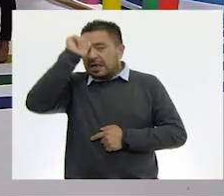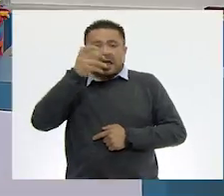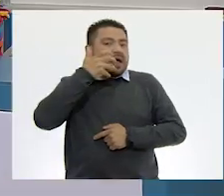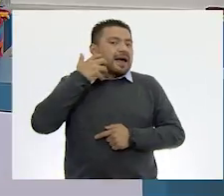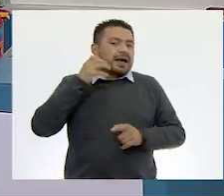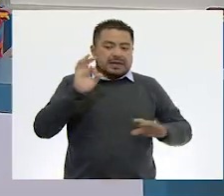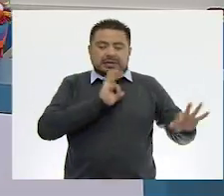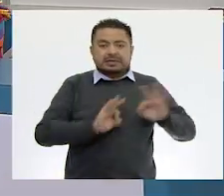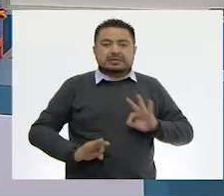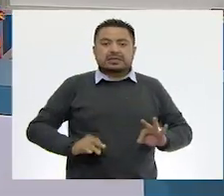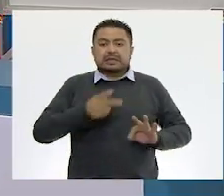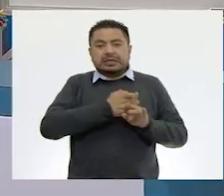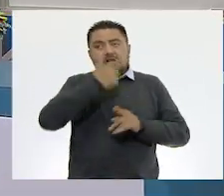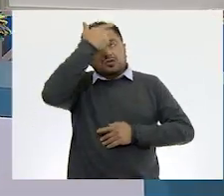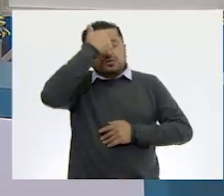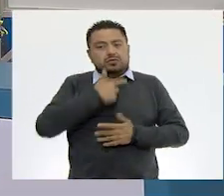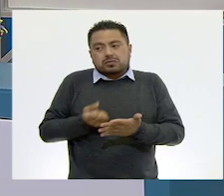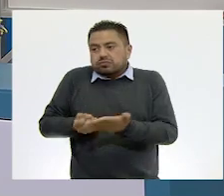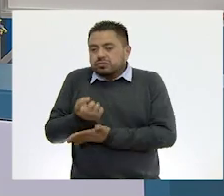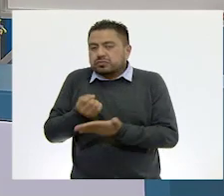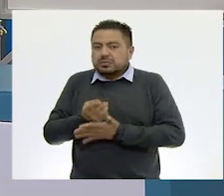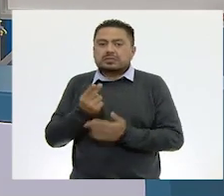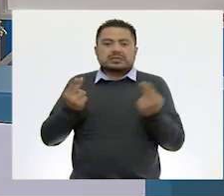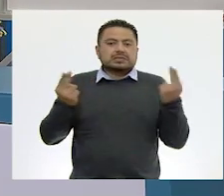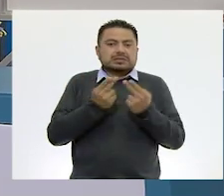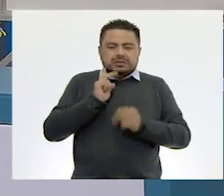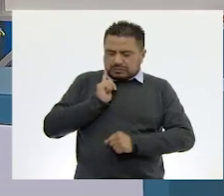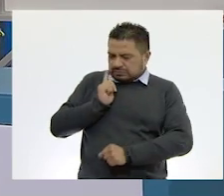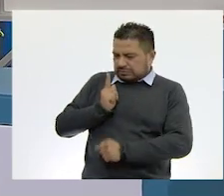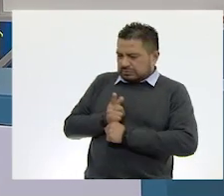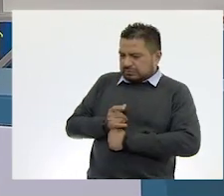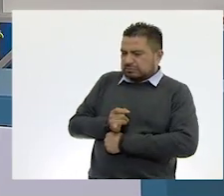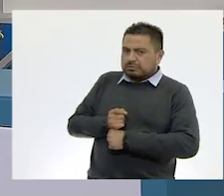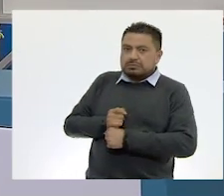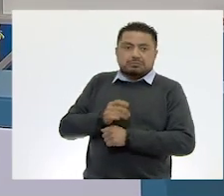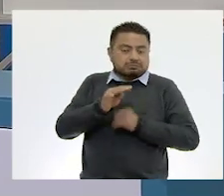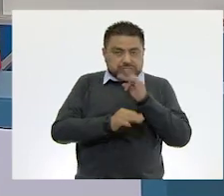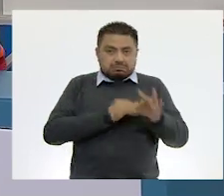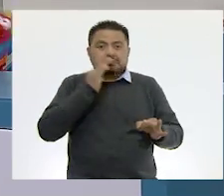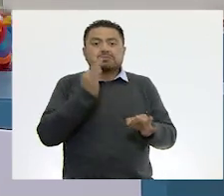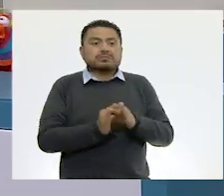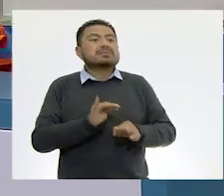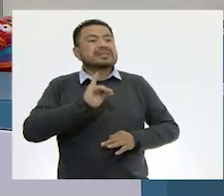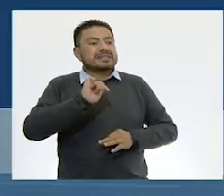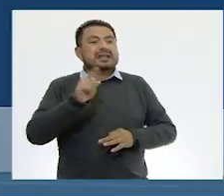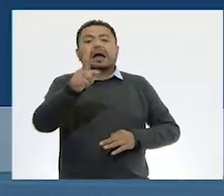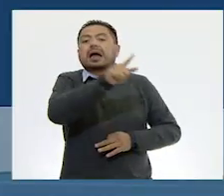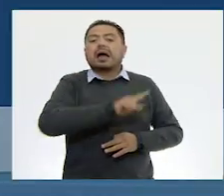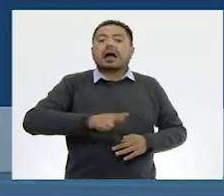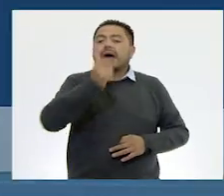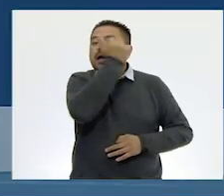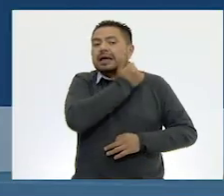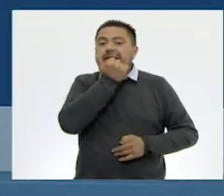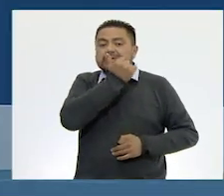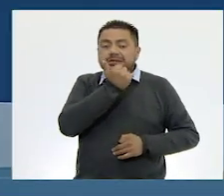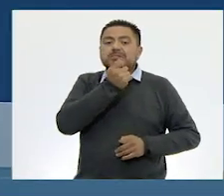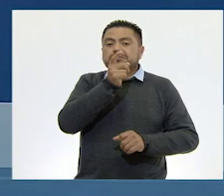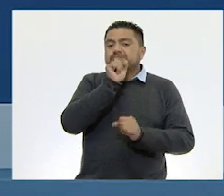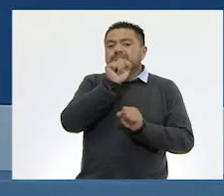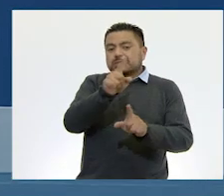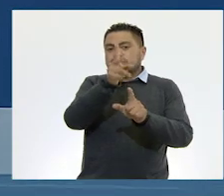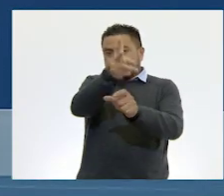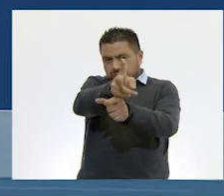jaguar es nocturno y necesitamos observar. ¿Listos? ¡Listos! Estudiantes de allá en casa, también los invito a